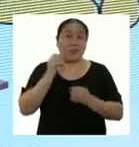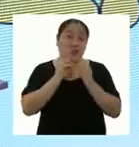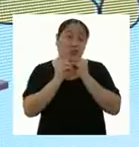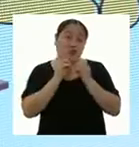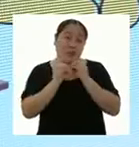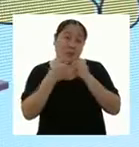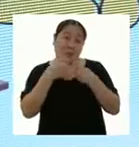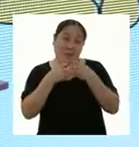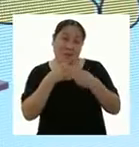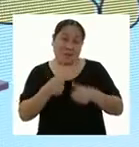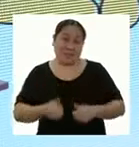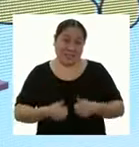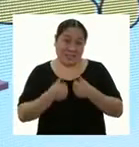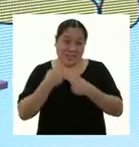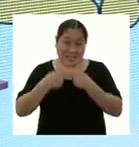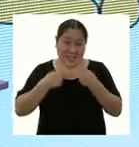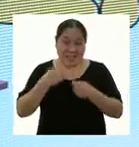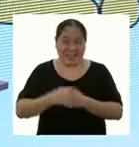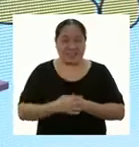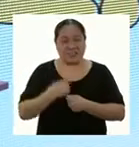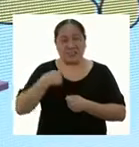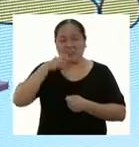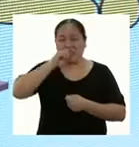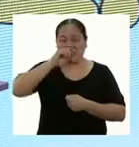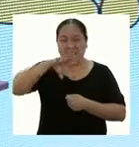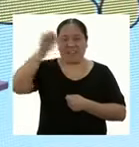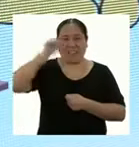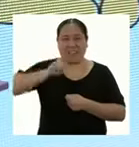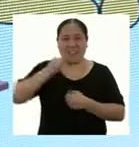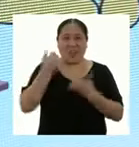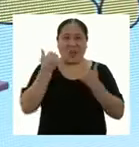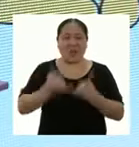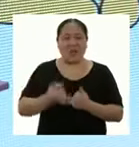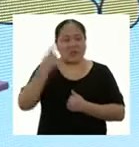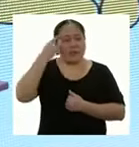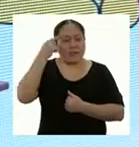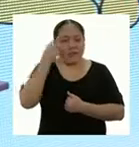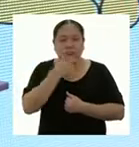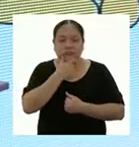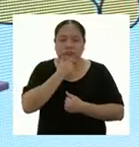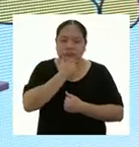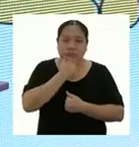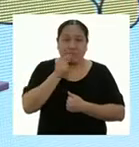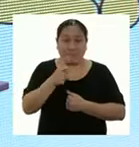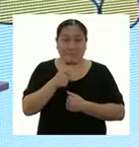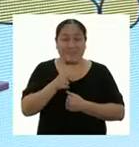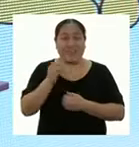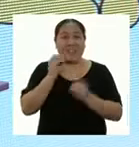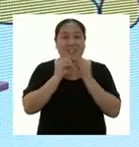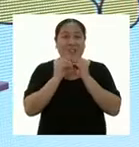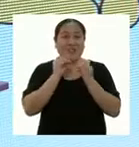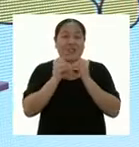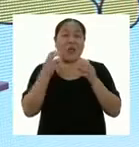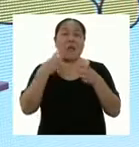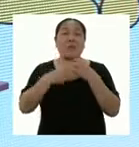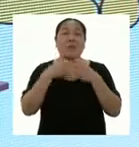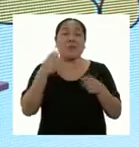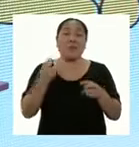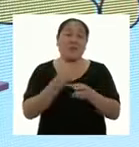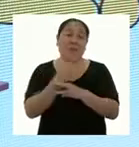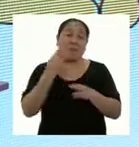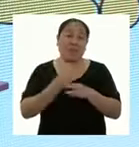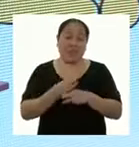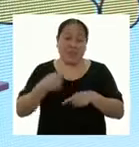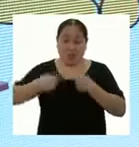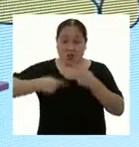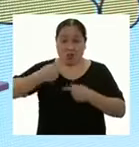Yo digo misión cumplida. Hoy hemos pasado de manera lógica y coherente para resolver problemas matemáticos del día a día